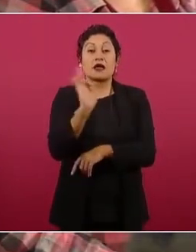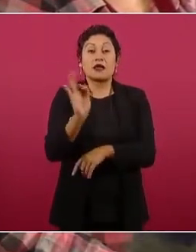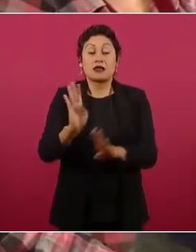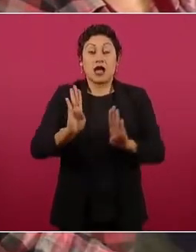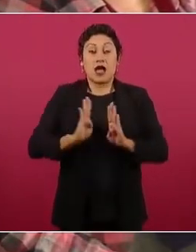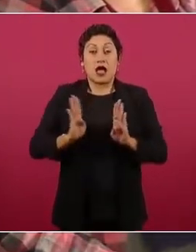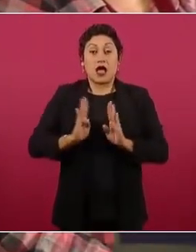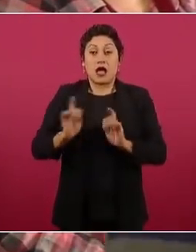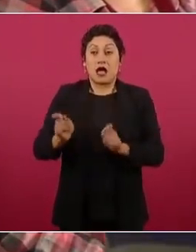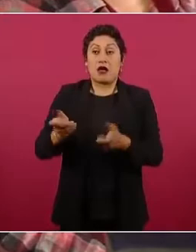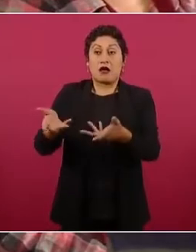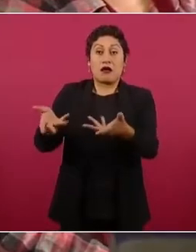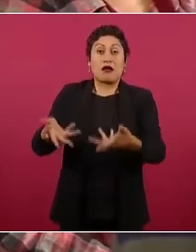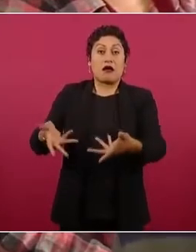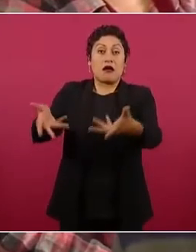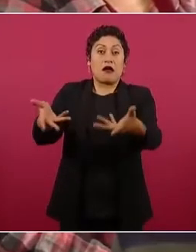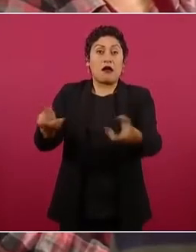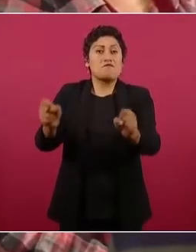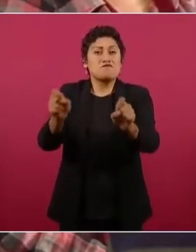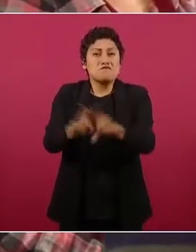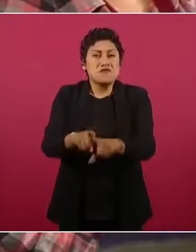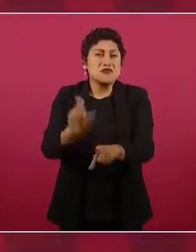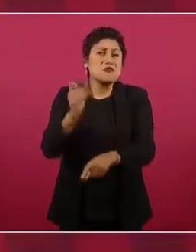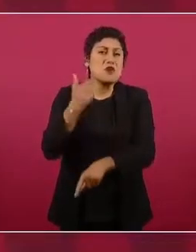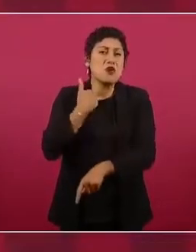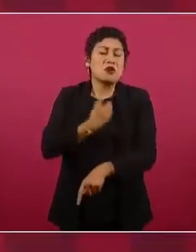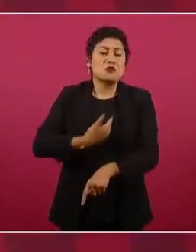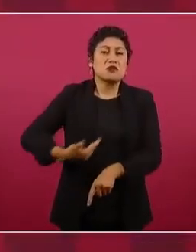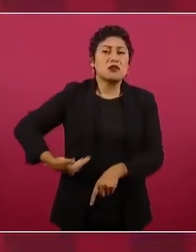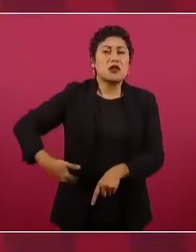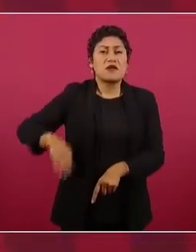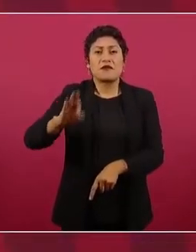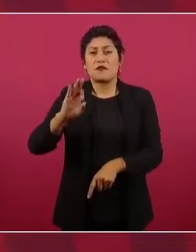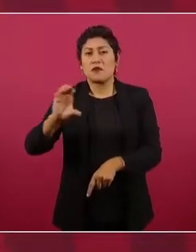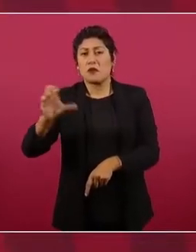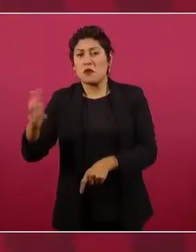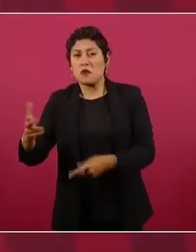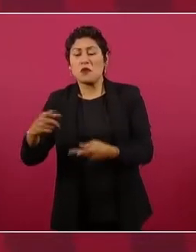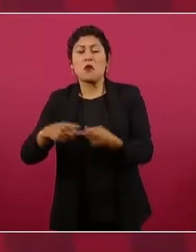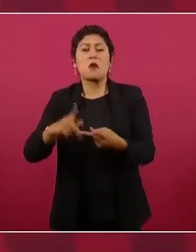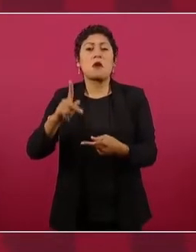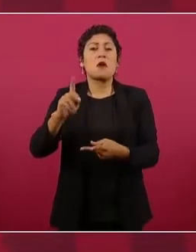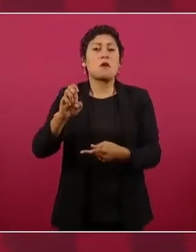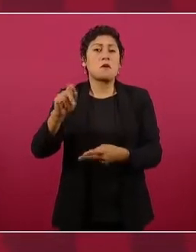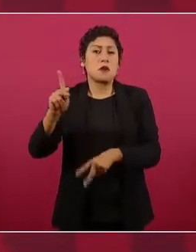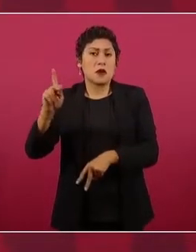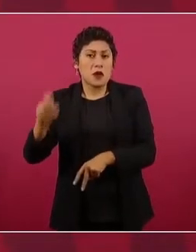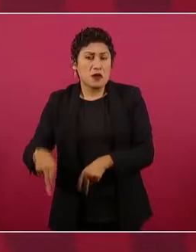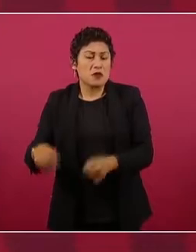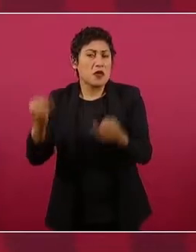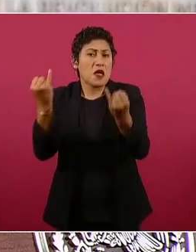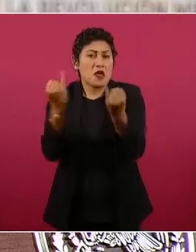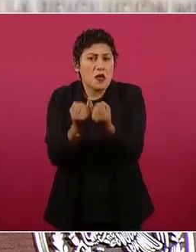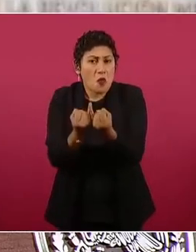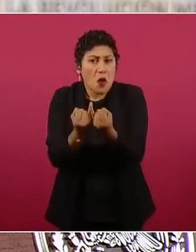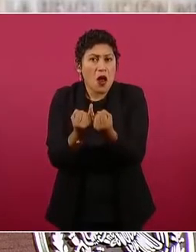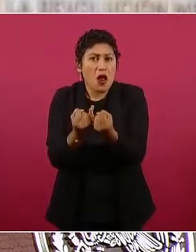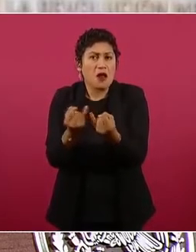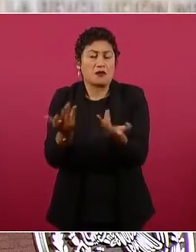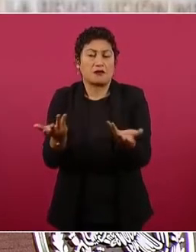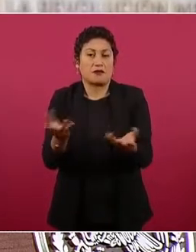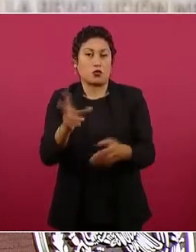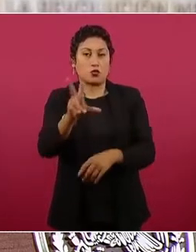lo hicieron Calderón y Peña, sin un sustento en la Carta Magna. no, porque vamos a buscar la manera, ayer hablamos de eso,